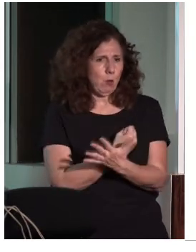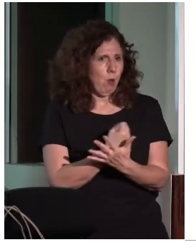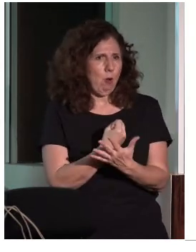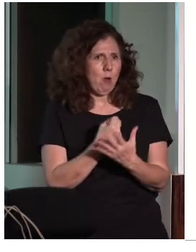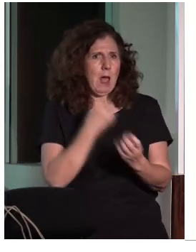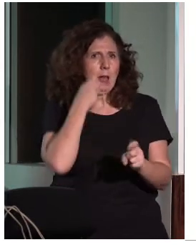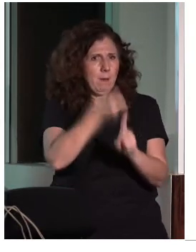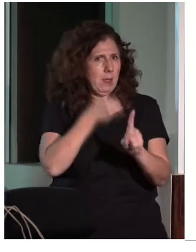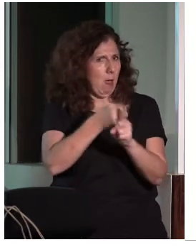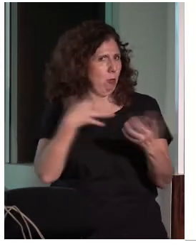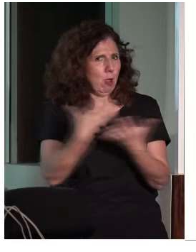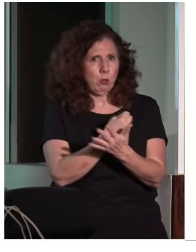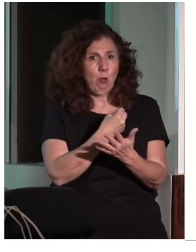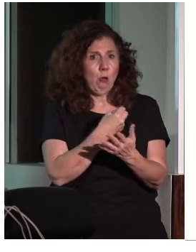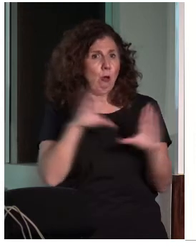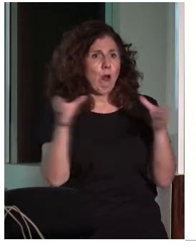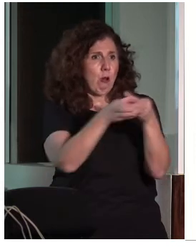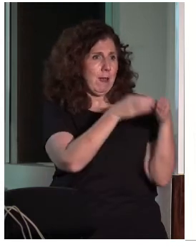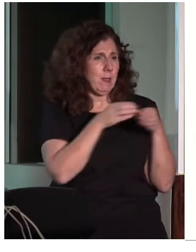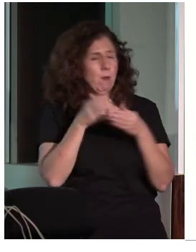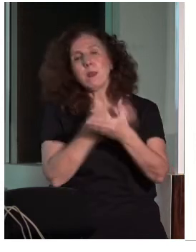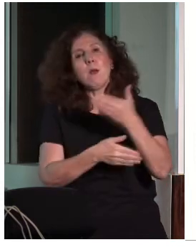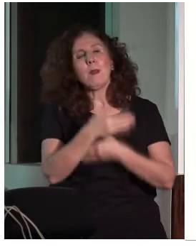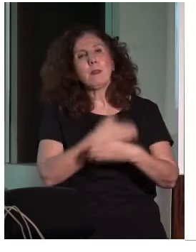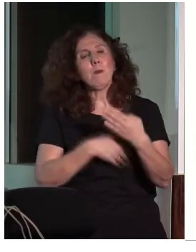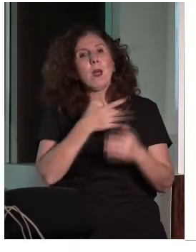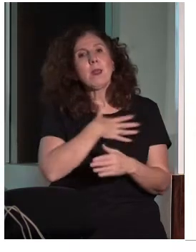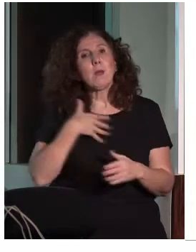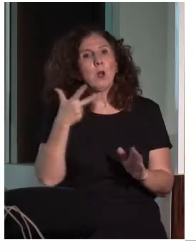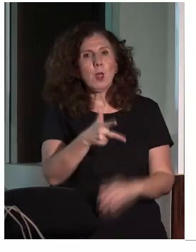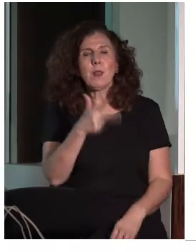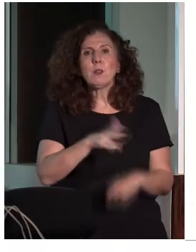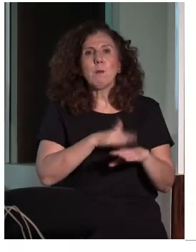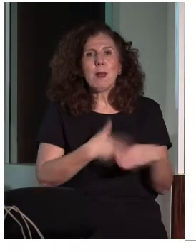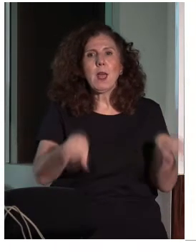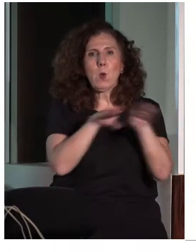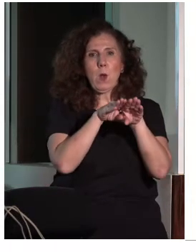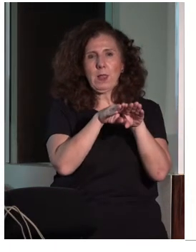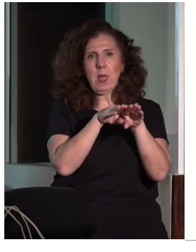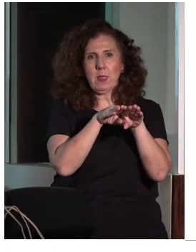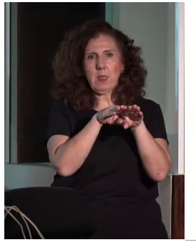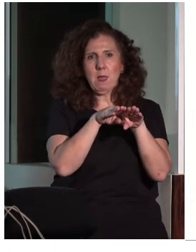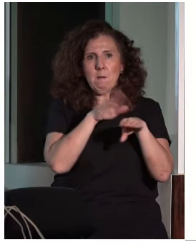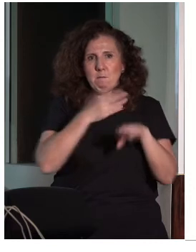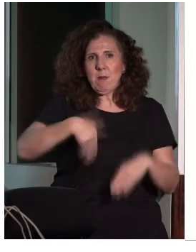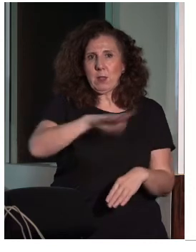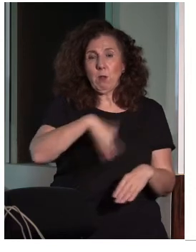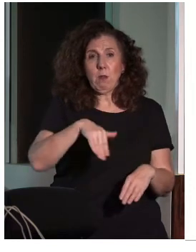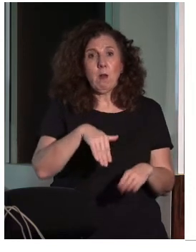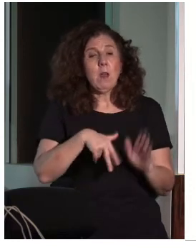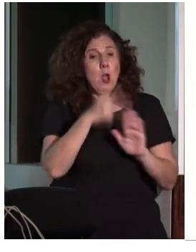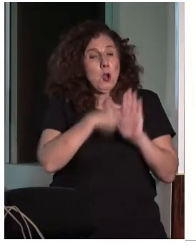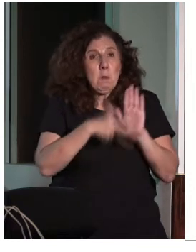pues, que queremos que el ejercicio de los derechos se consiga en igualdad de condiciones y de tratos. A nivel normativo, existe mucha